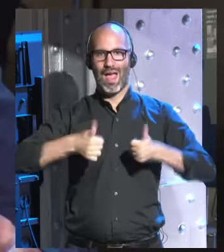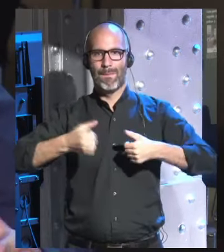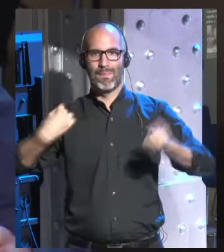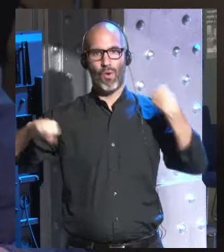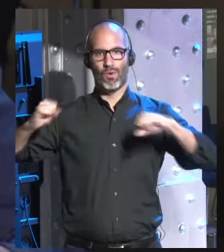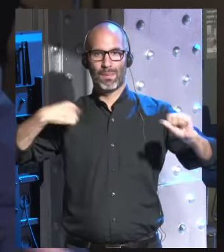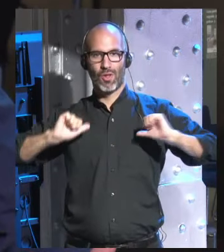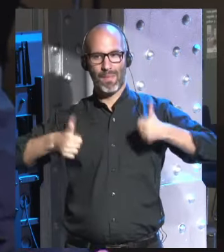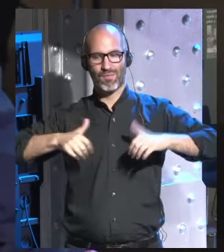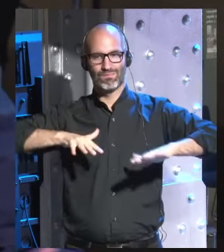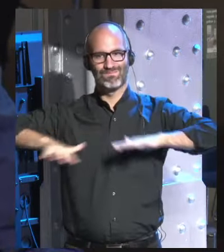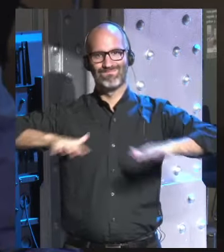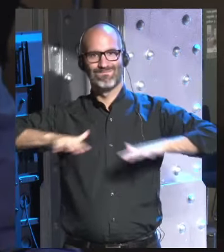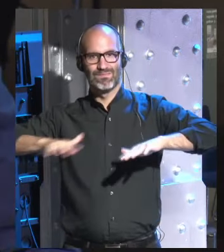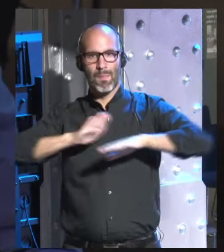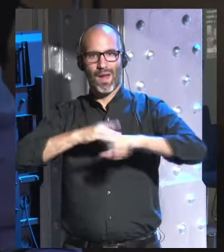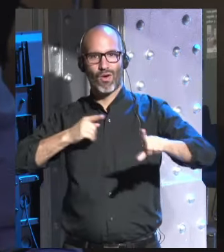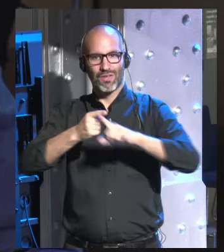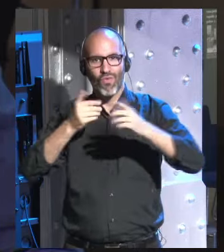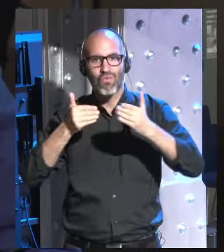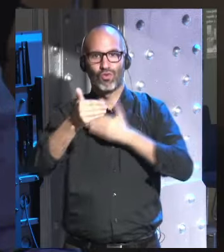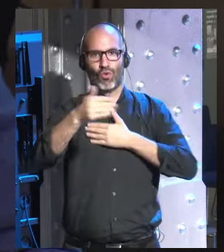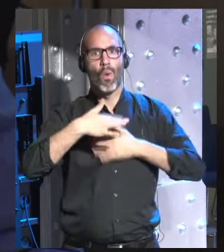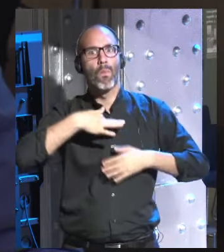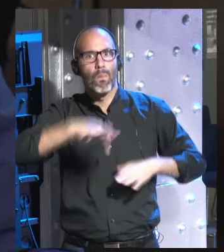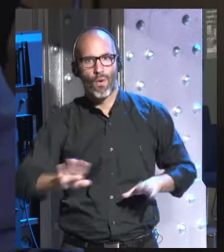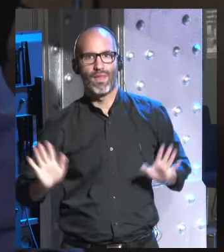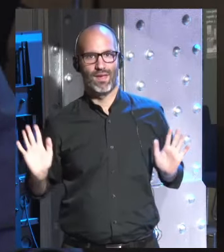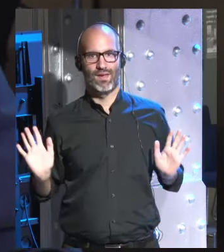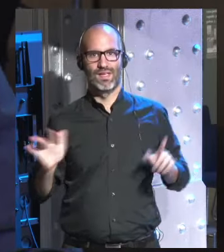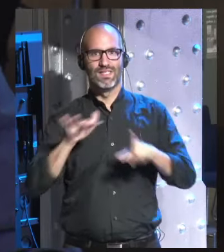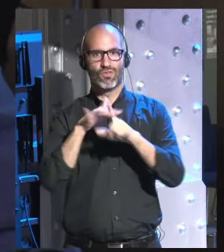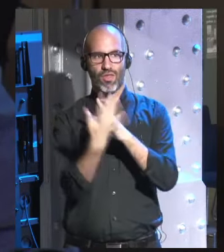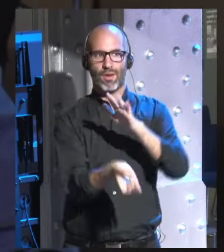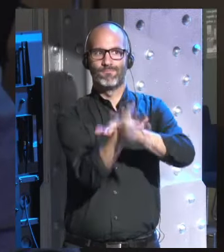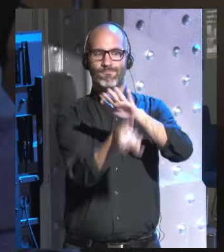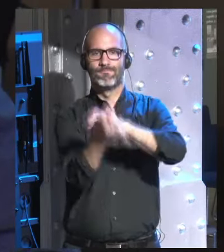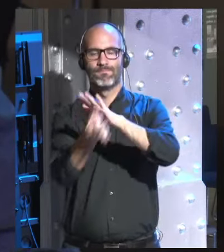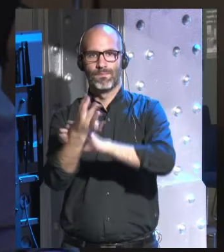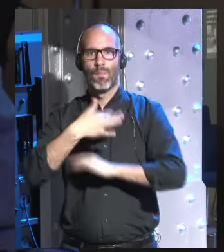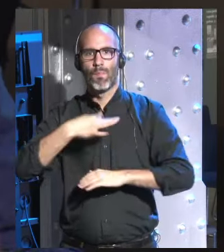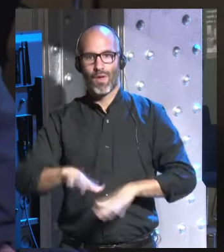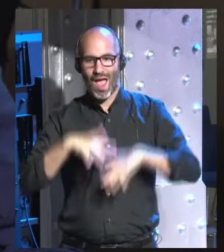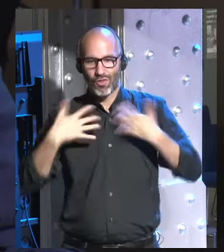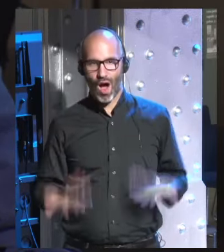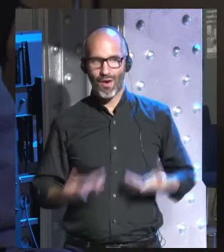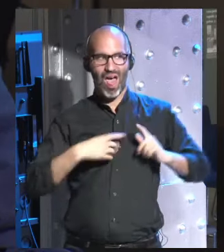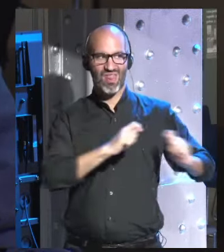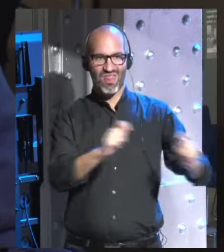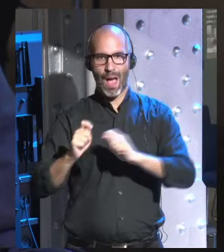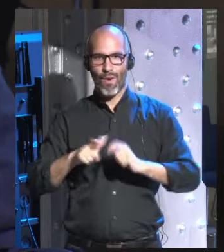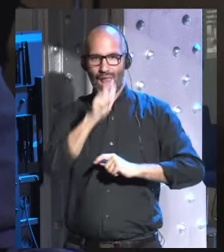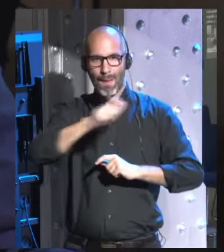y actuar sobre estas posibilidades para asegurarse de que las